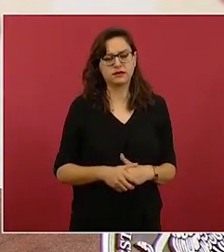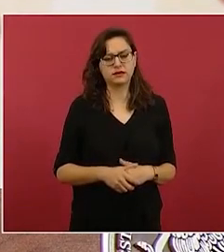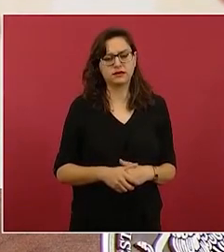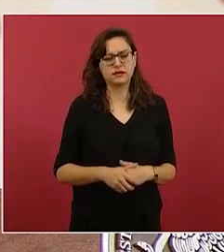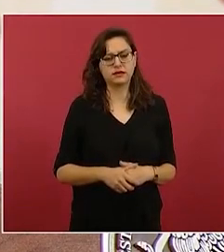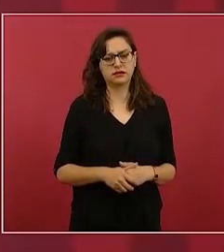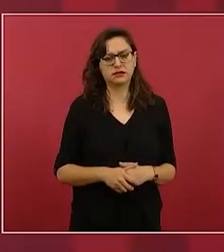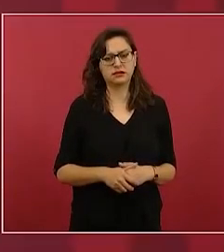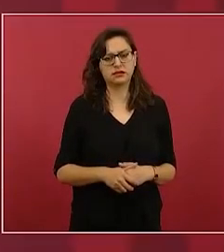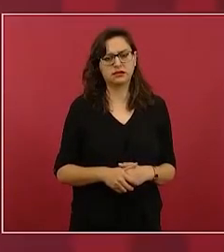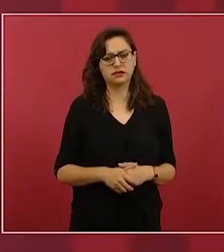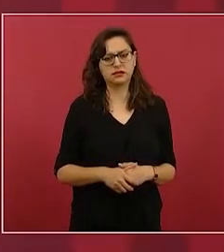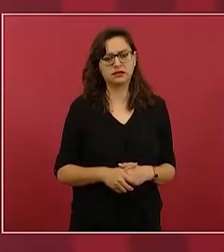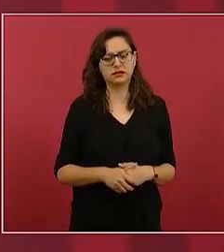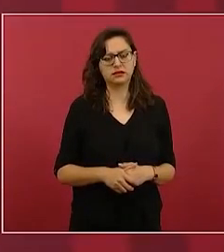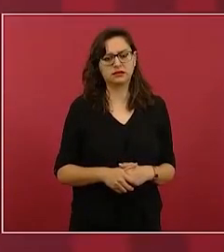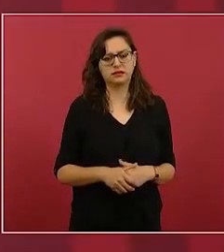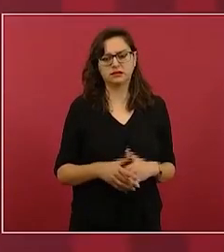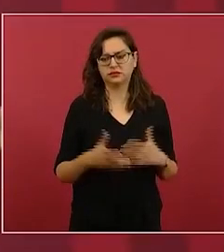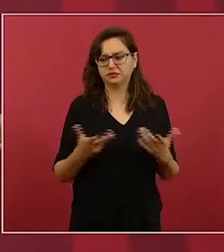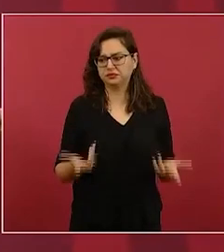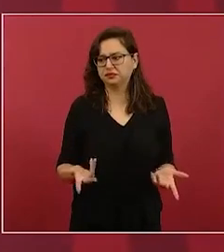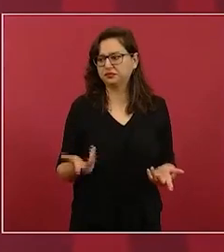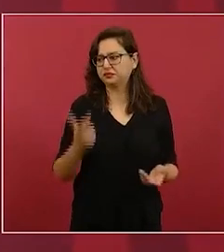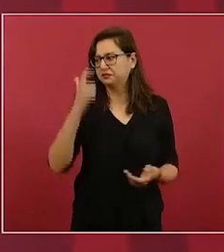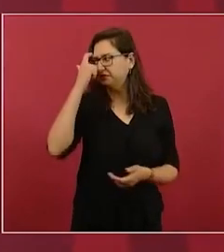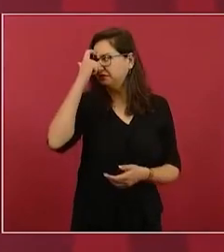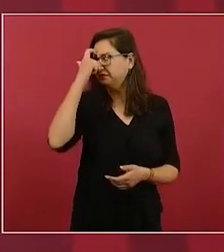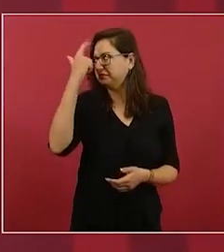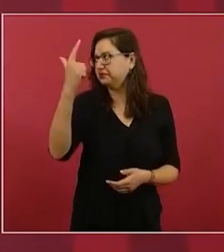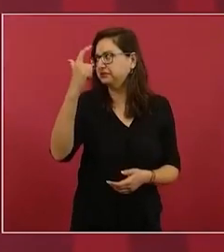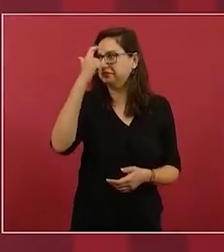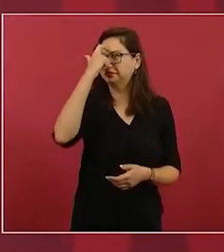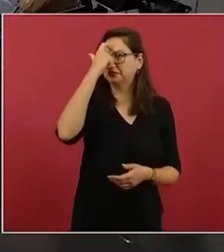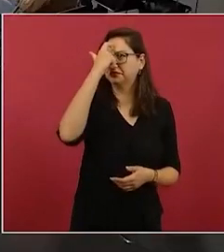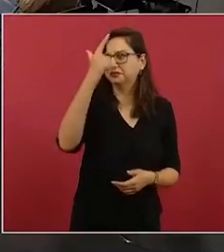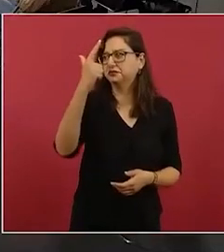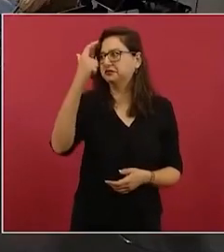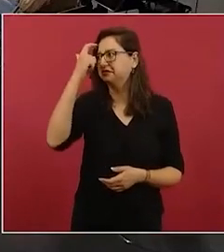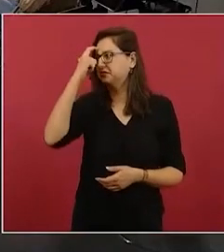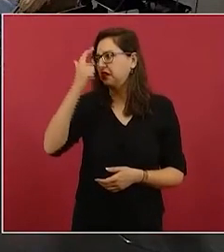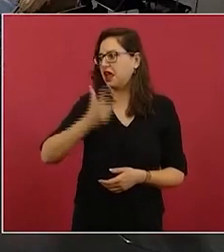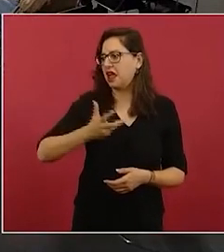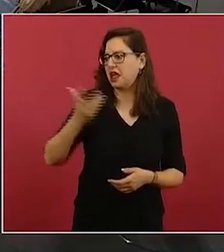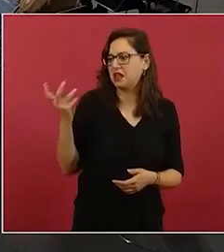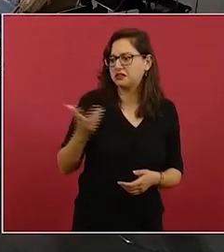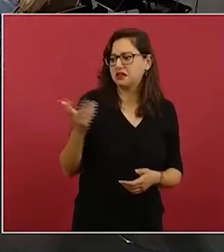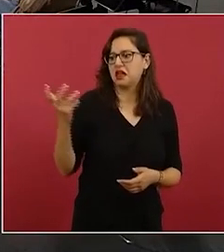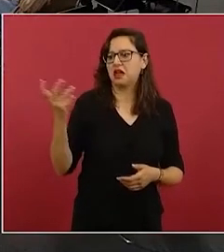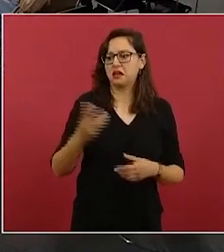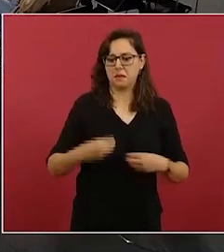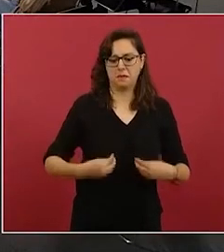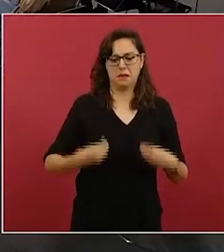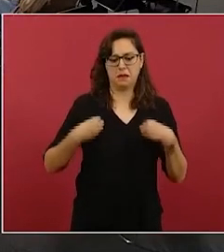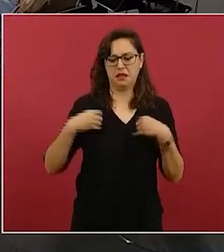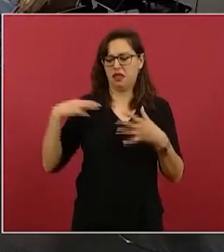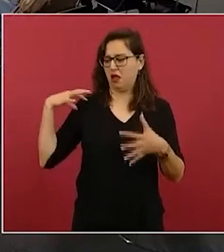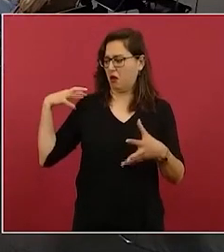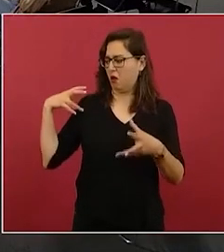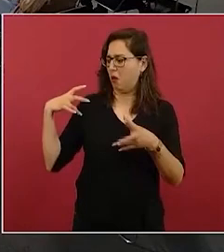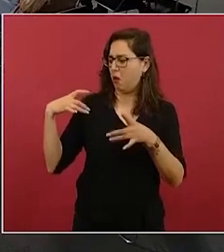de todo lo que ha creado y de lo que ha vivido